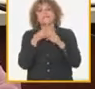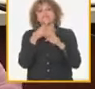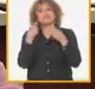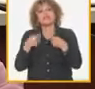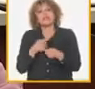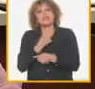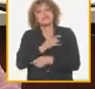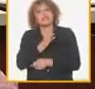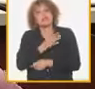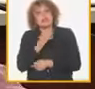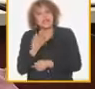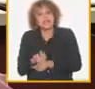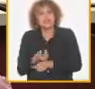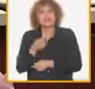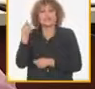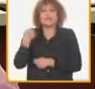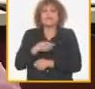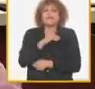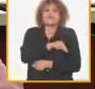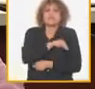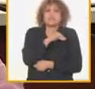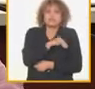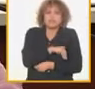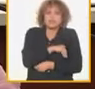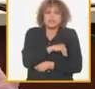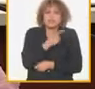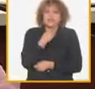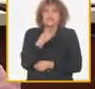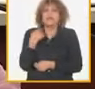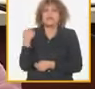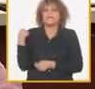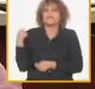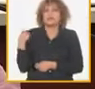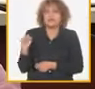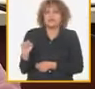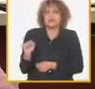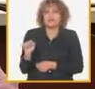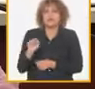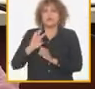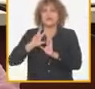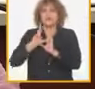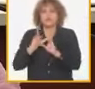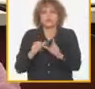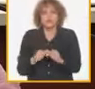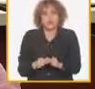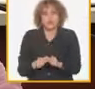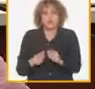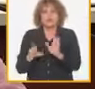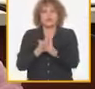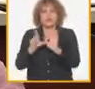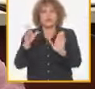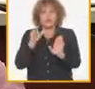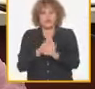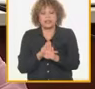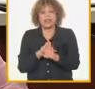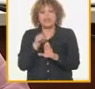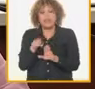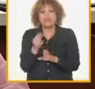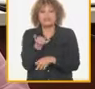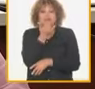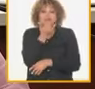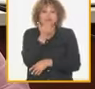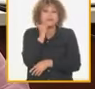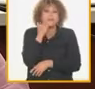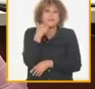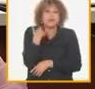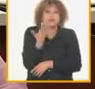nos tiene que sentir que pasen violaciones que se cometan robos que al final dañan mucho